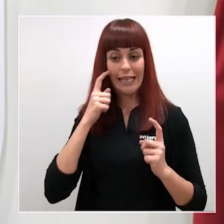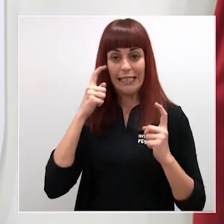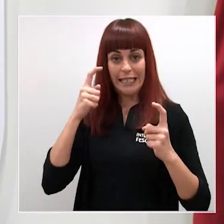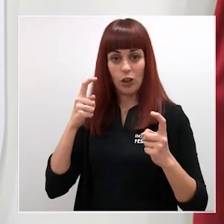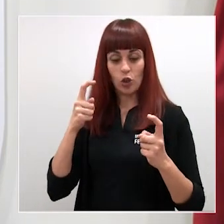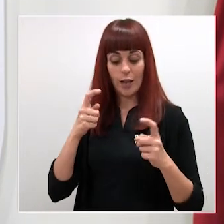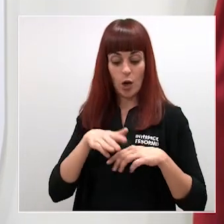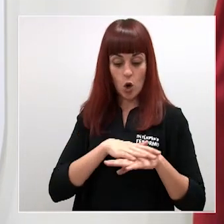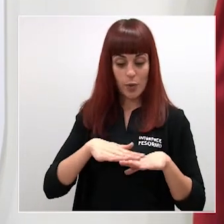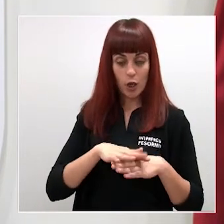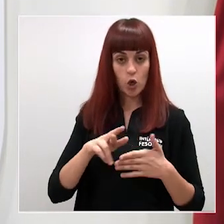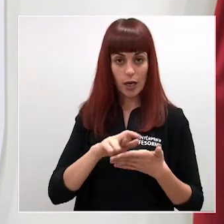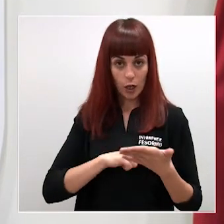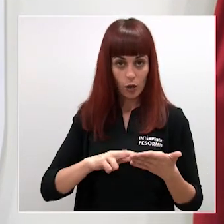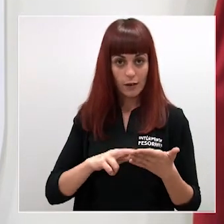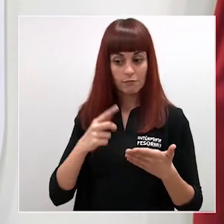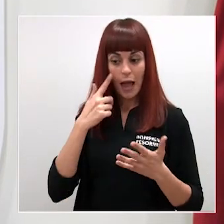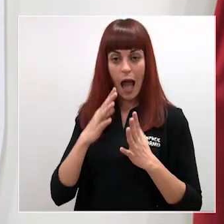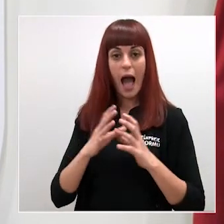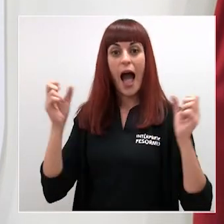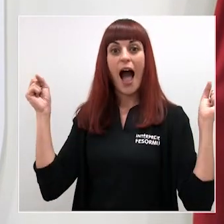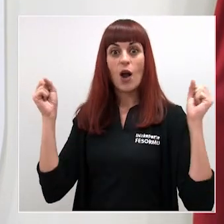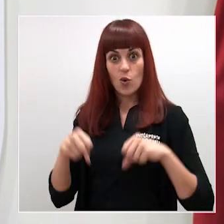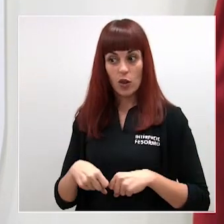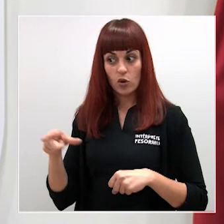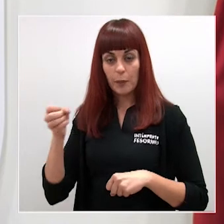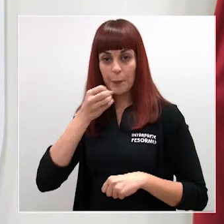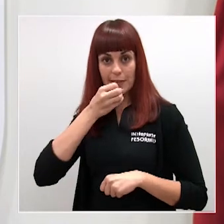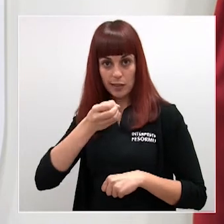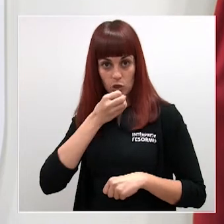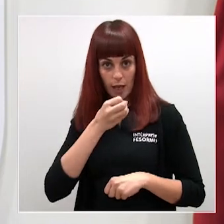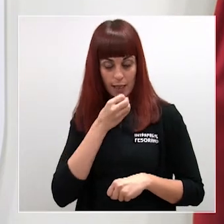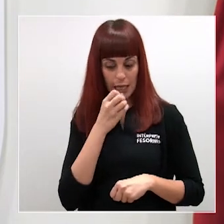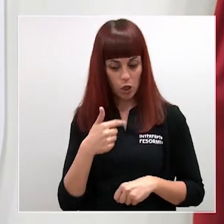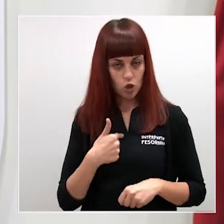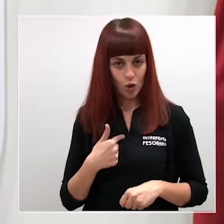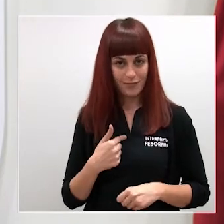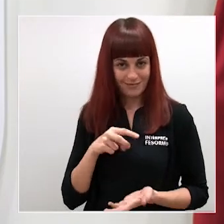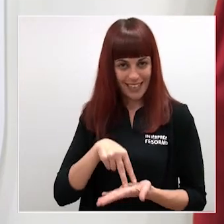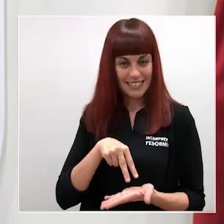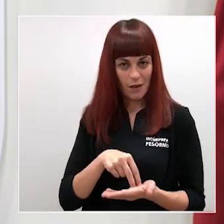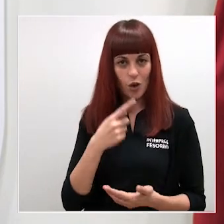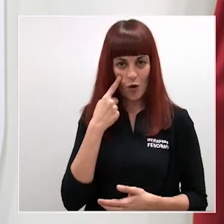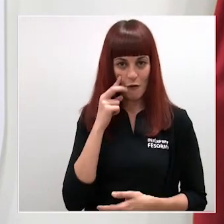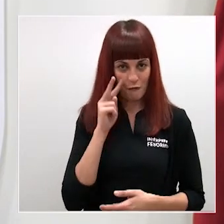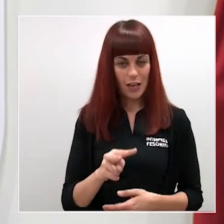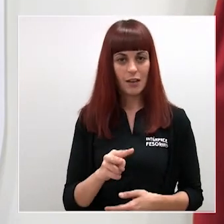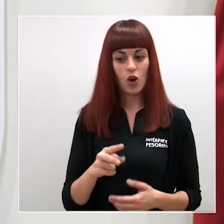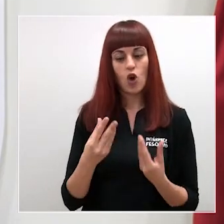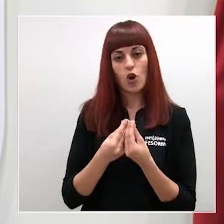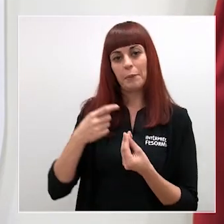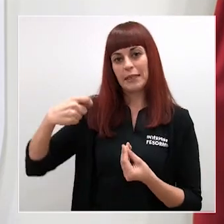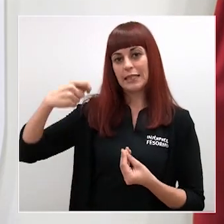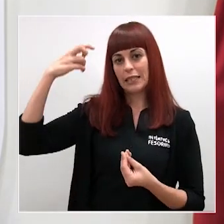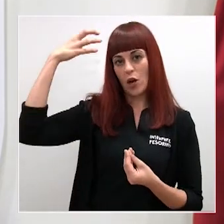por parte del gobierno regional de llegar a un acuerdo con el Partido Socialista yo la viví en primera persona junto con el presidente López